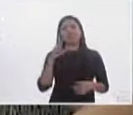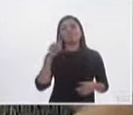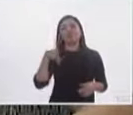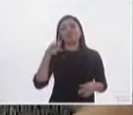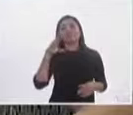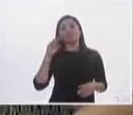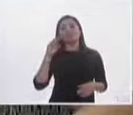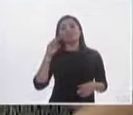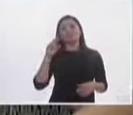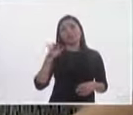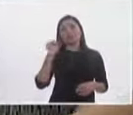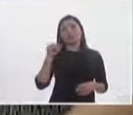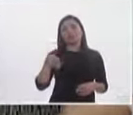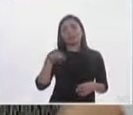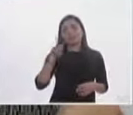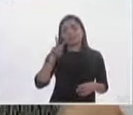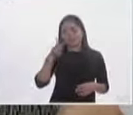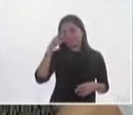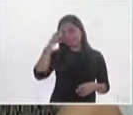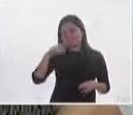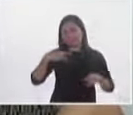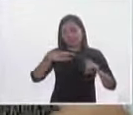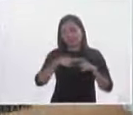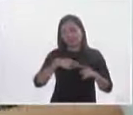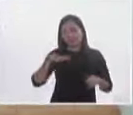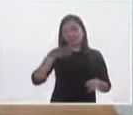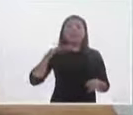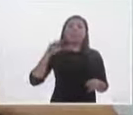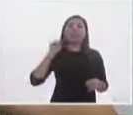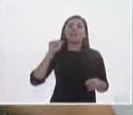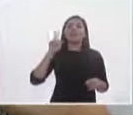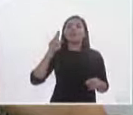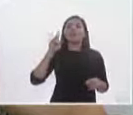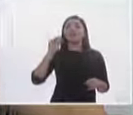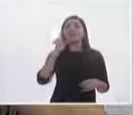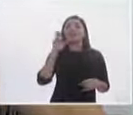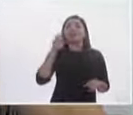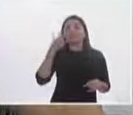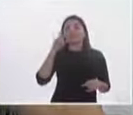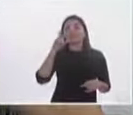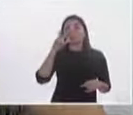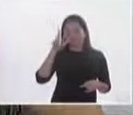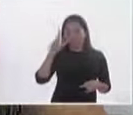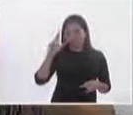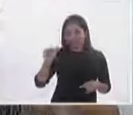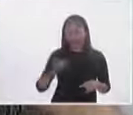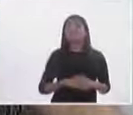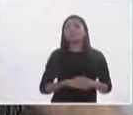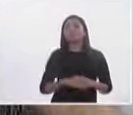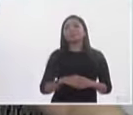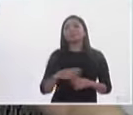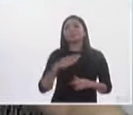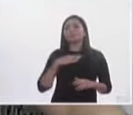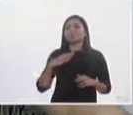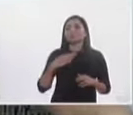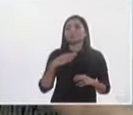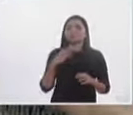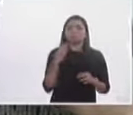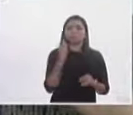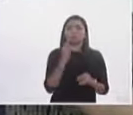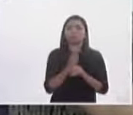González cinto cincuenta y cinco esquina Avenida México Colonia Ladrón de Guevara para que se los lleve y bueno sin duda